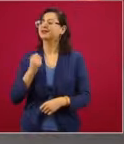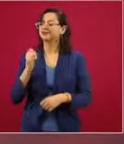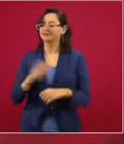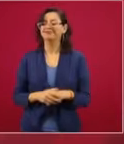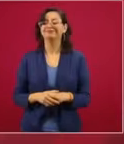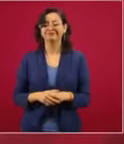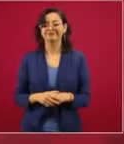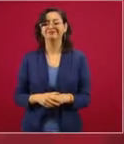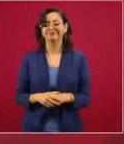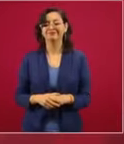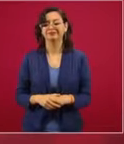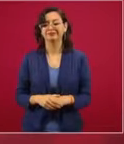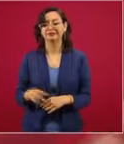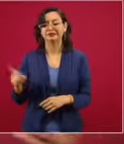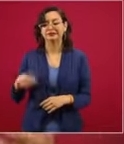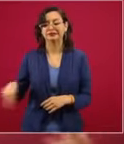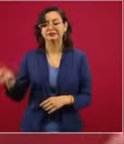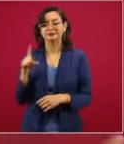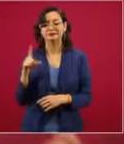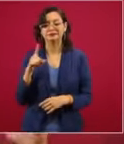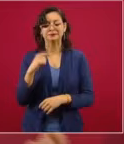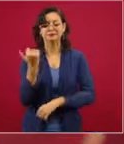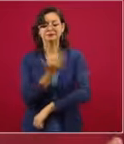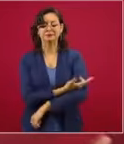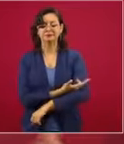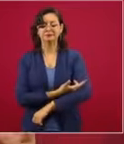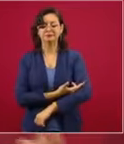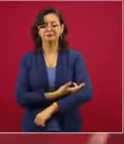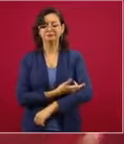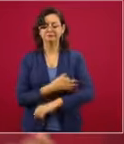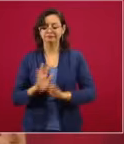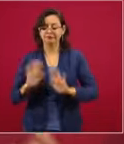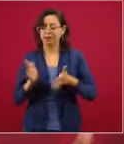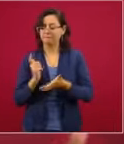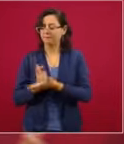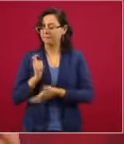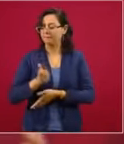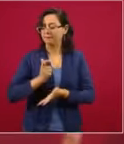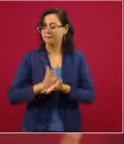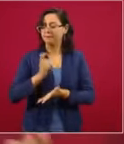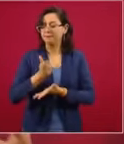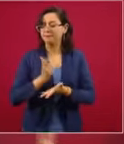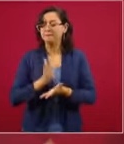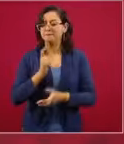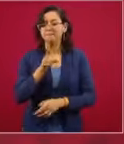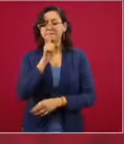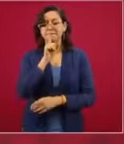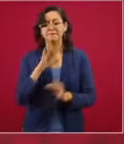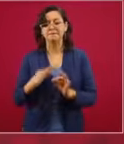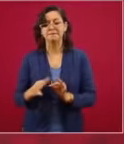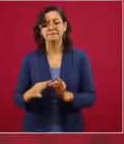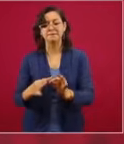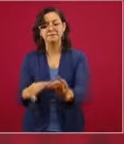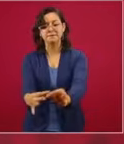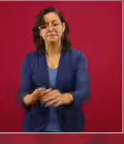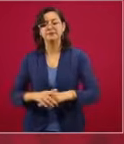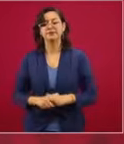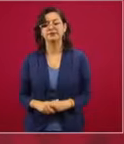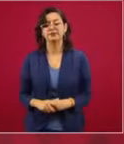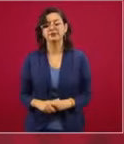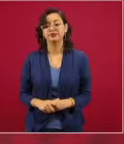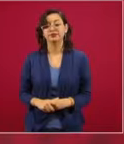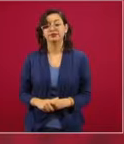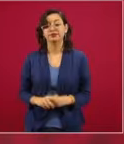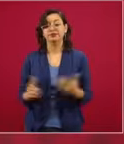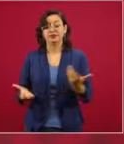y se están poniendo al corriente y esto ahora en la